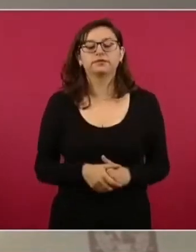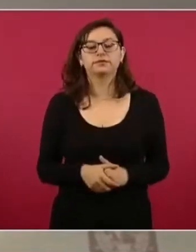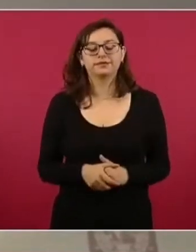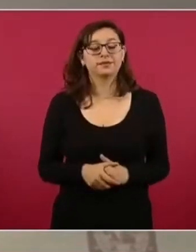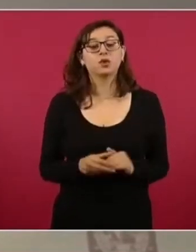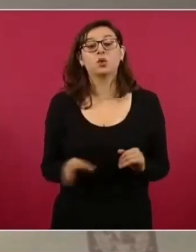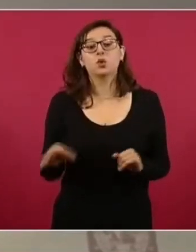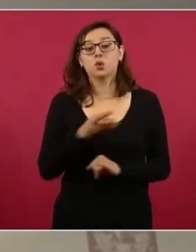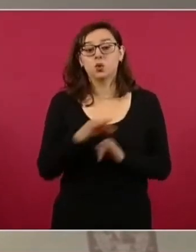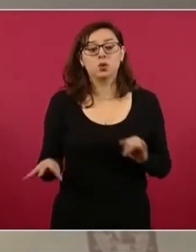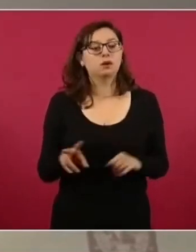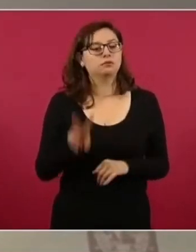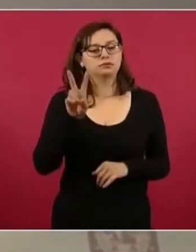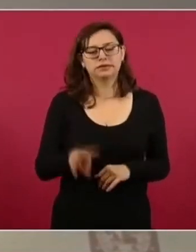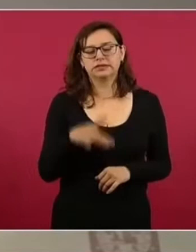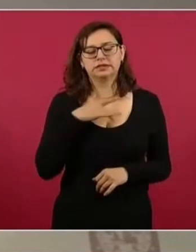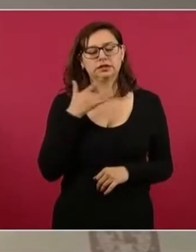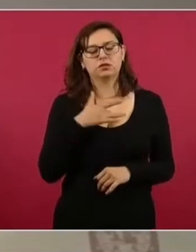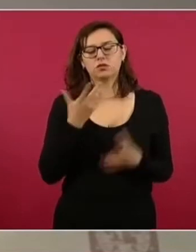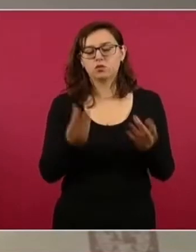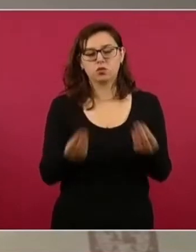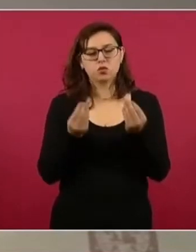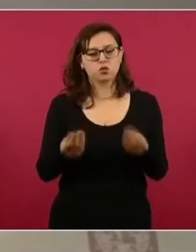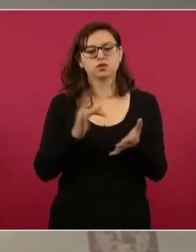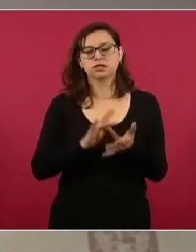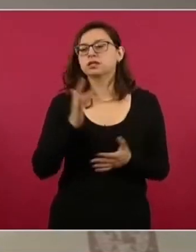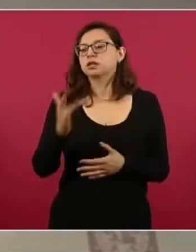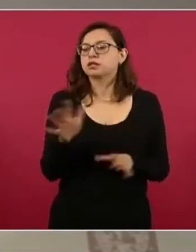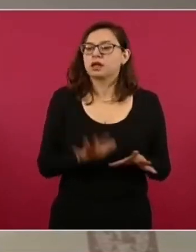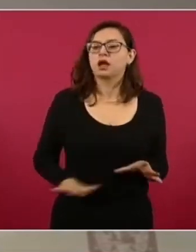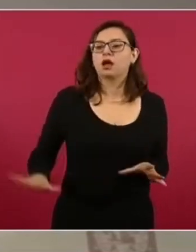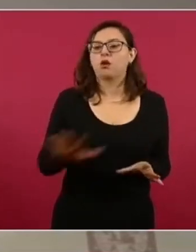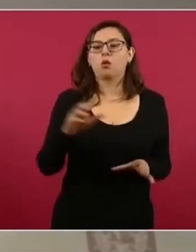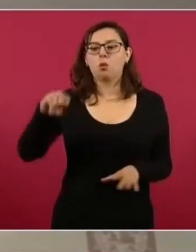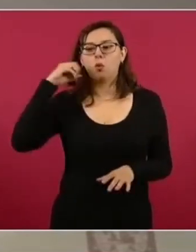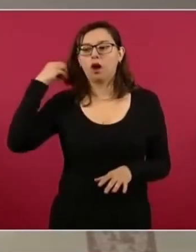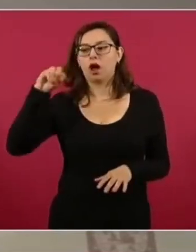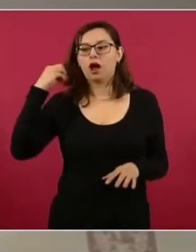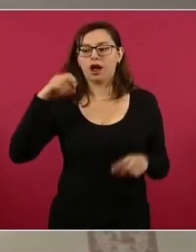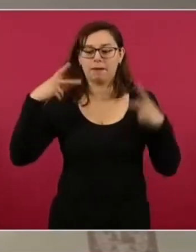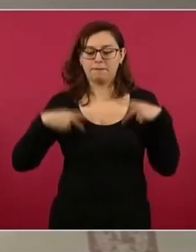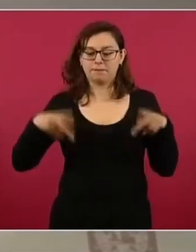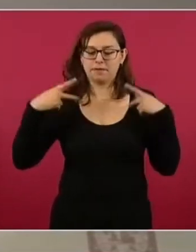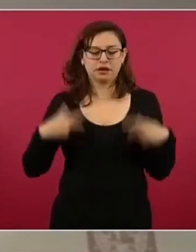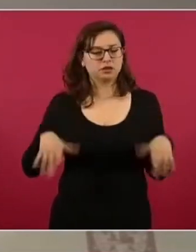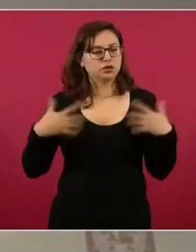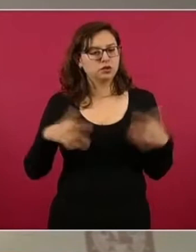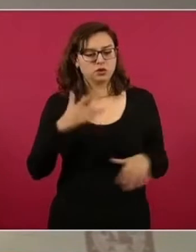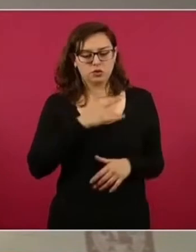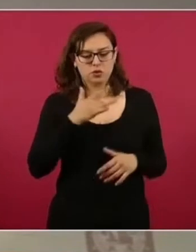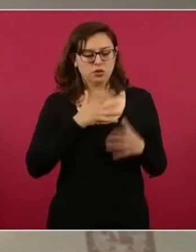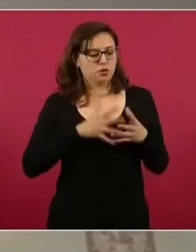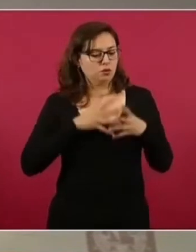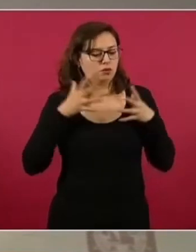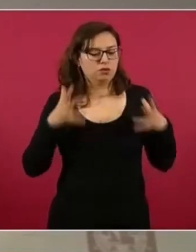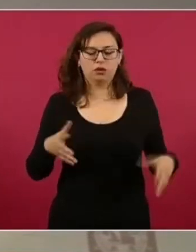solidaridad que ha tenido toda la población oaxaqueña aportando maquinaria y el día de hoy también